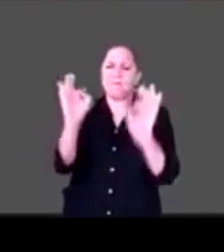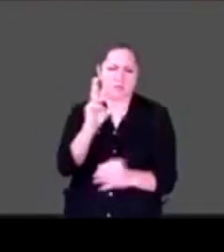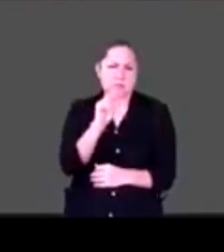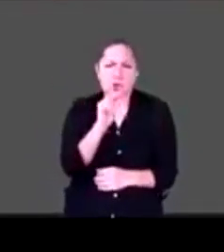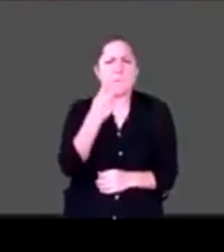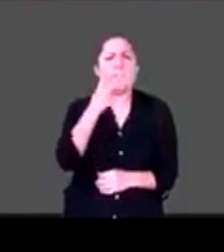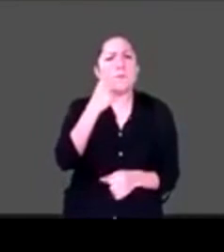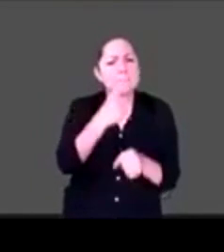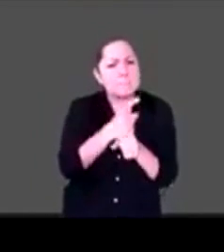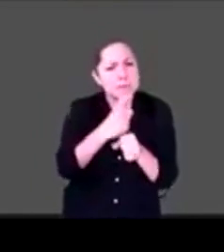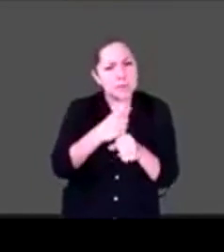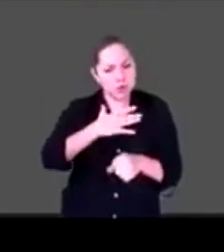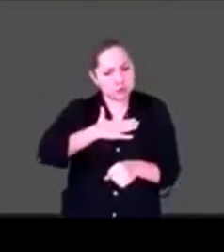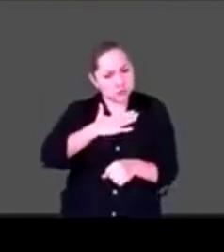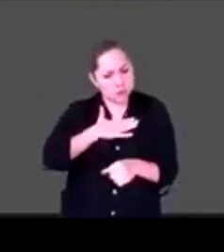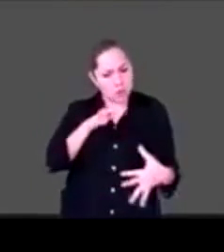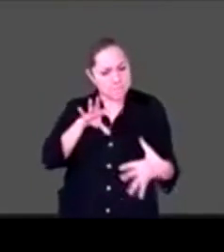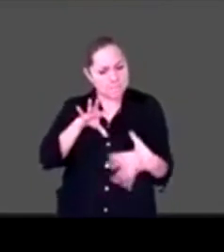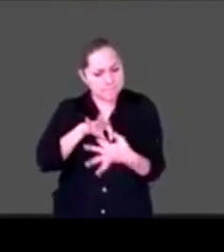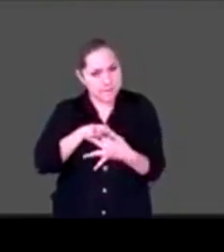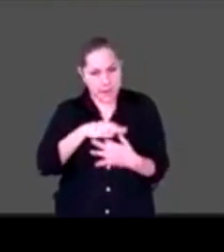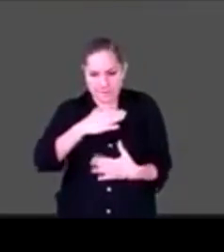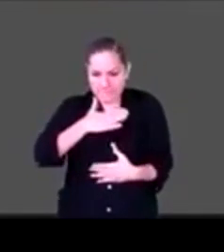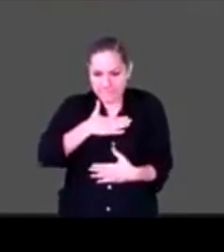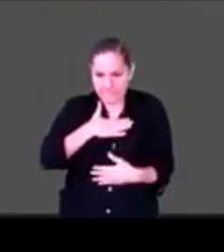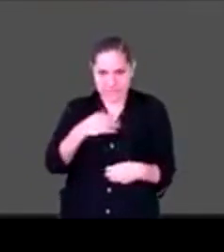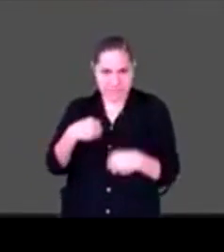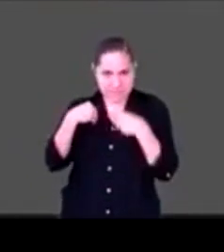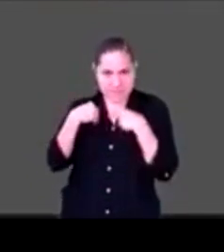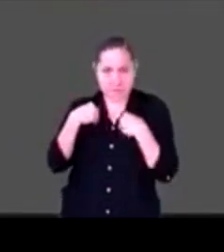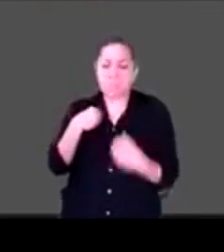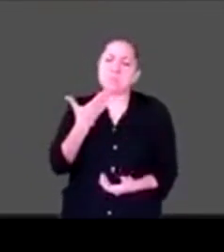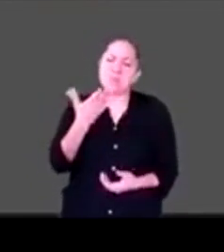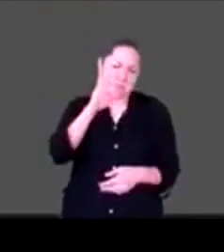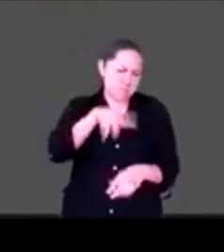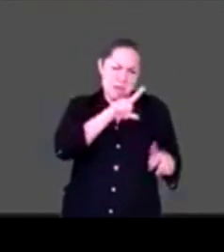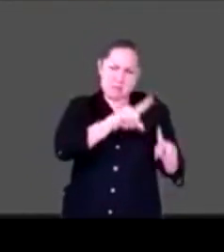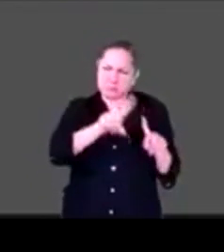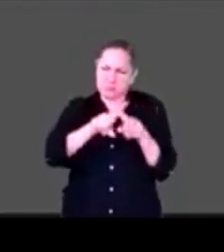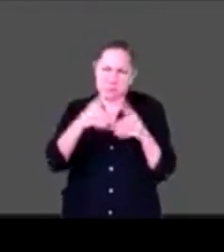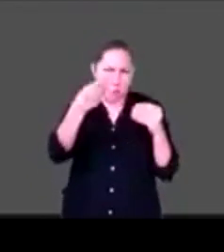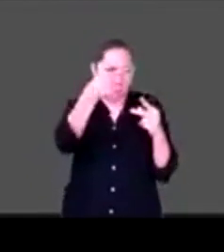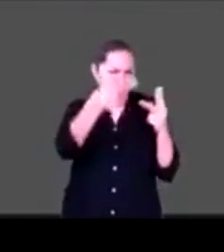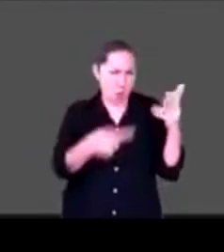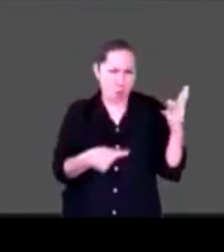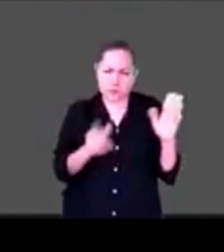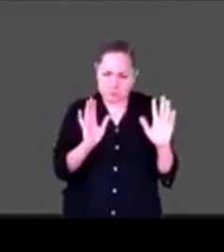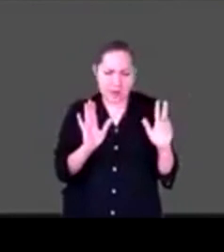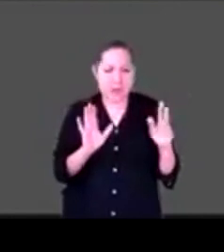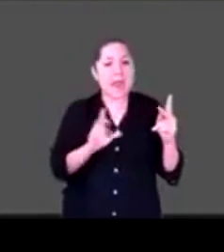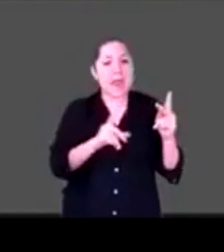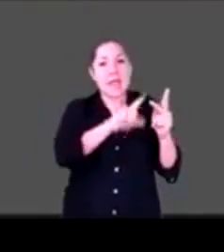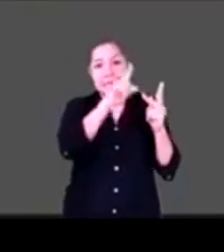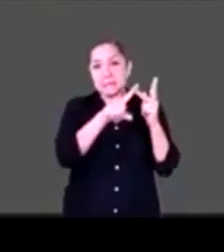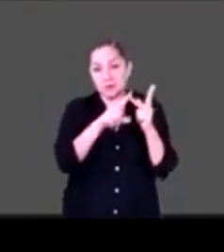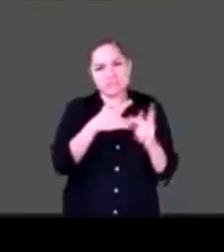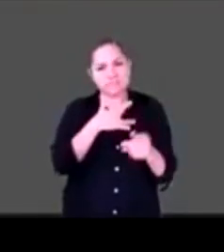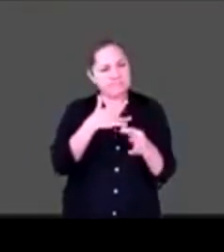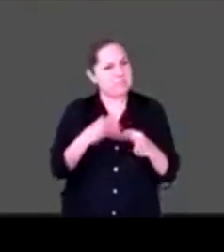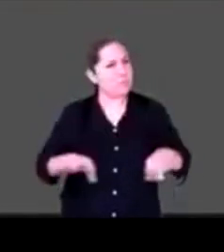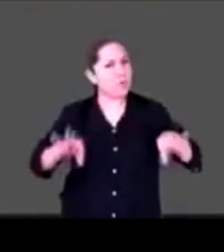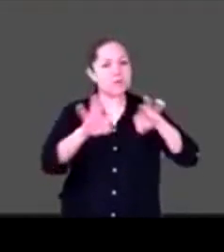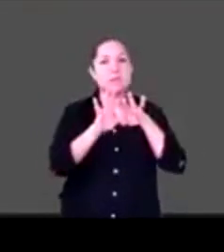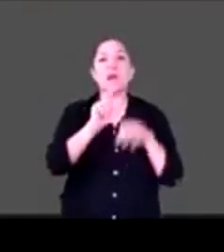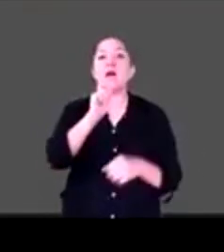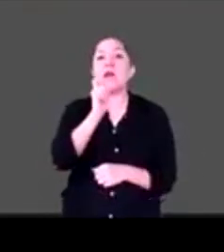cosa... Hay muchas más, pero para no ser muy largo, la segunda sería el diálogo. El otro día...